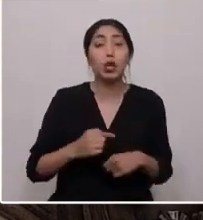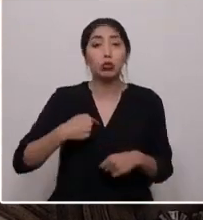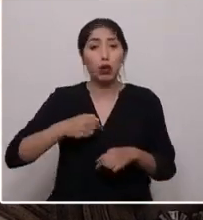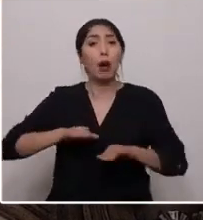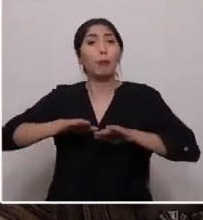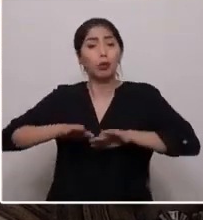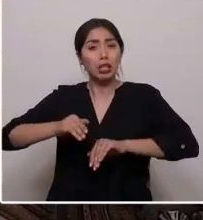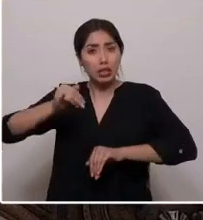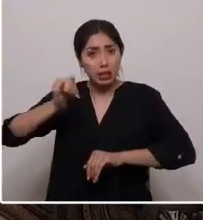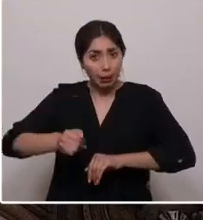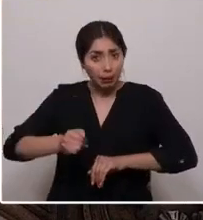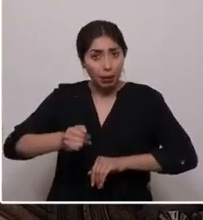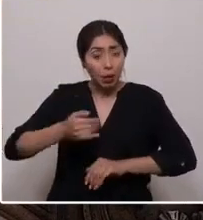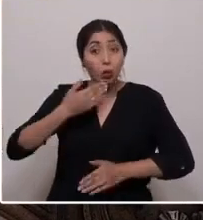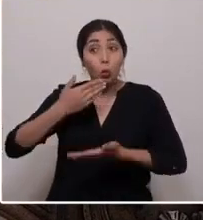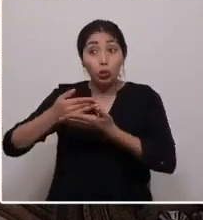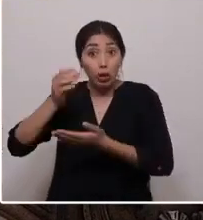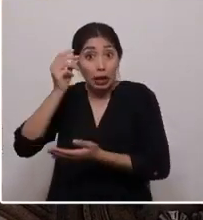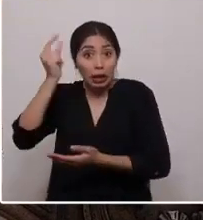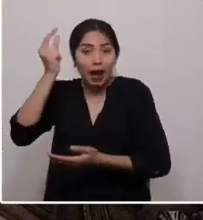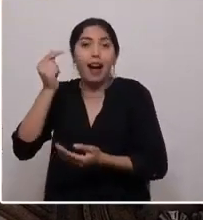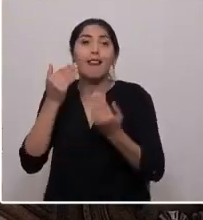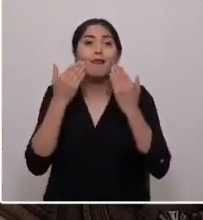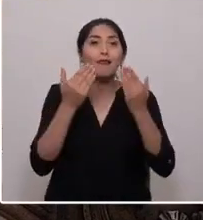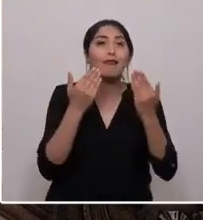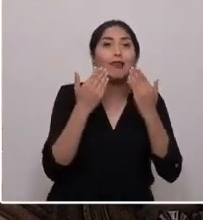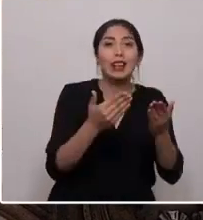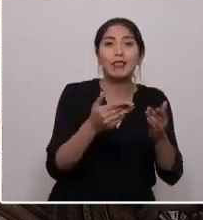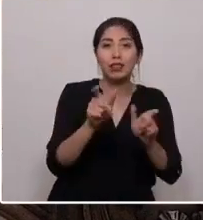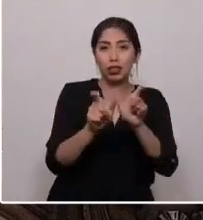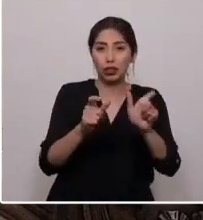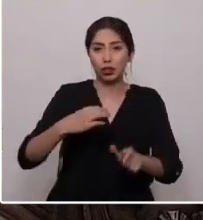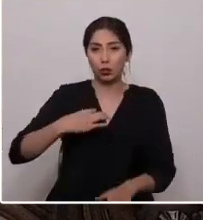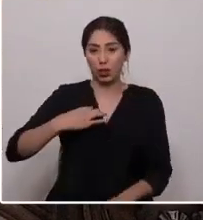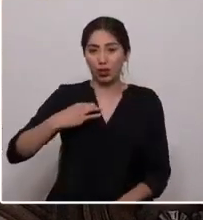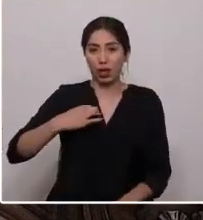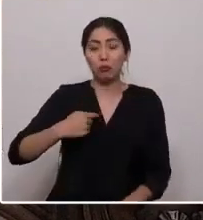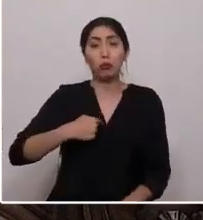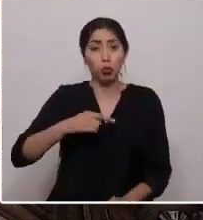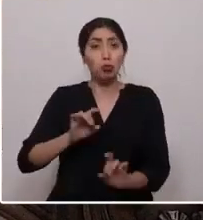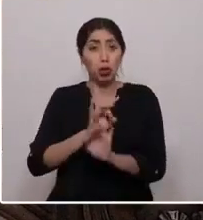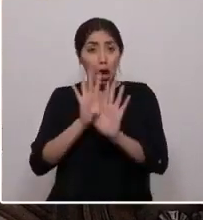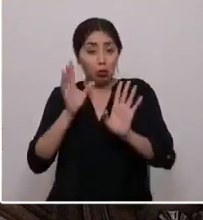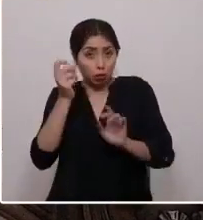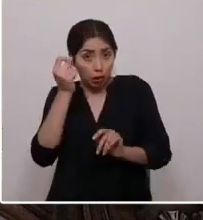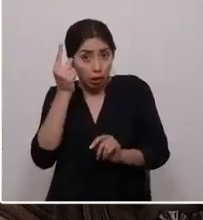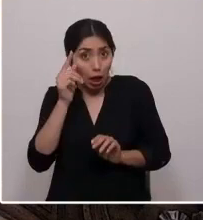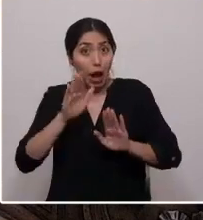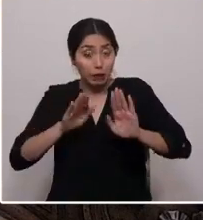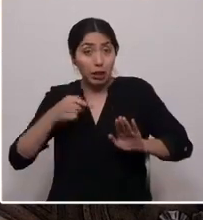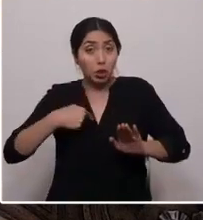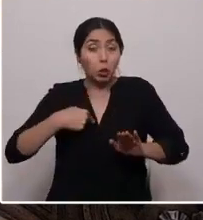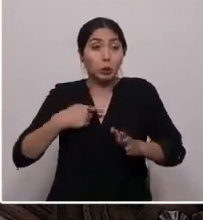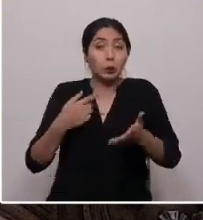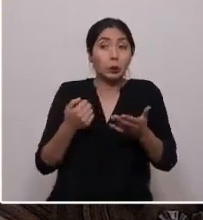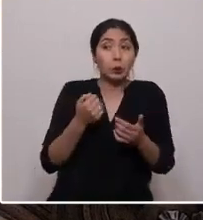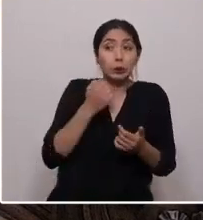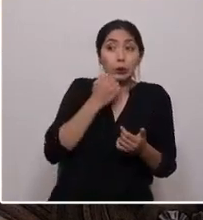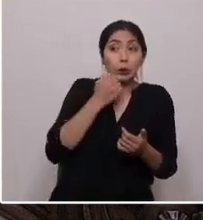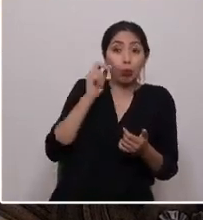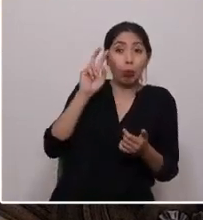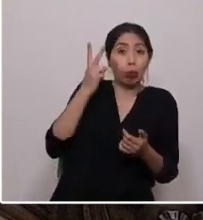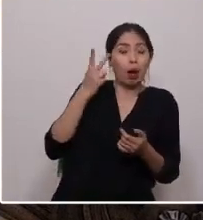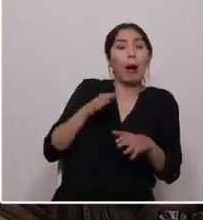ideas que vayan en beneficio de la ciudadanía y tengo claro que incluso muchas veces tendré que apoyar ideas que no son